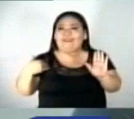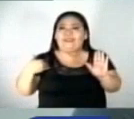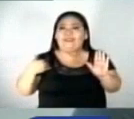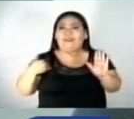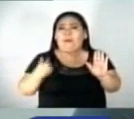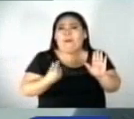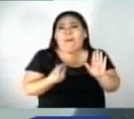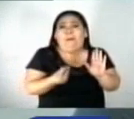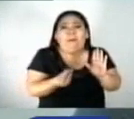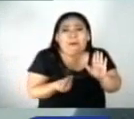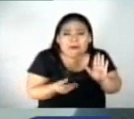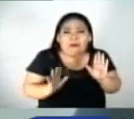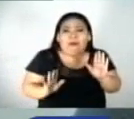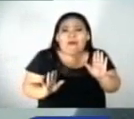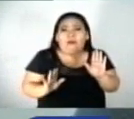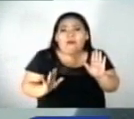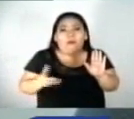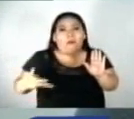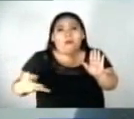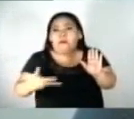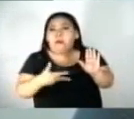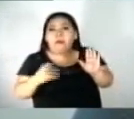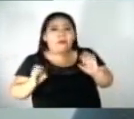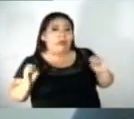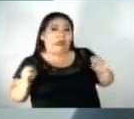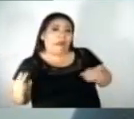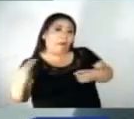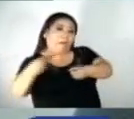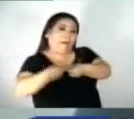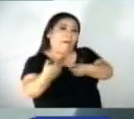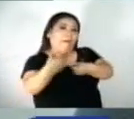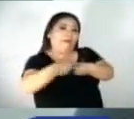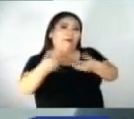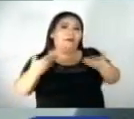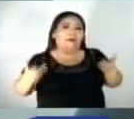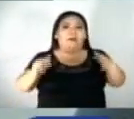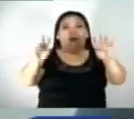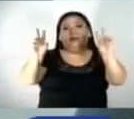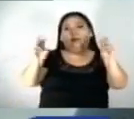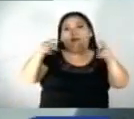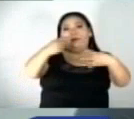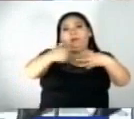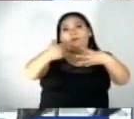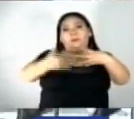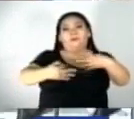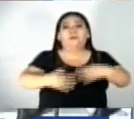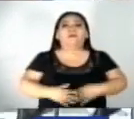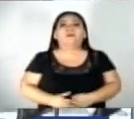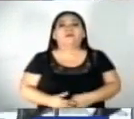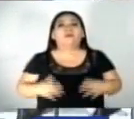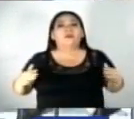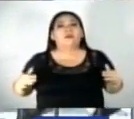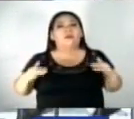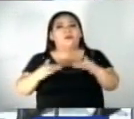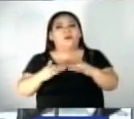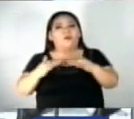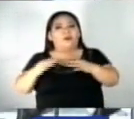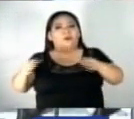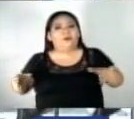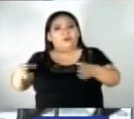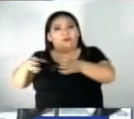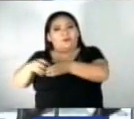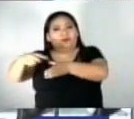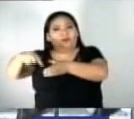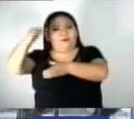escasas, no somos tomadas en cuenta en las políticas públicas. Además, la Red de Mujeres